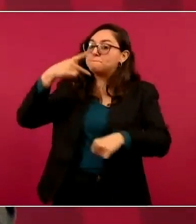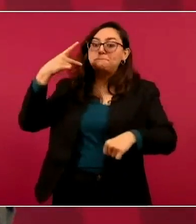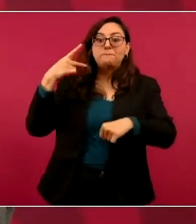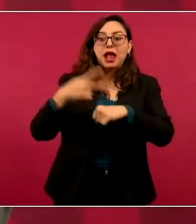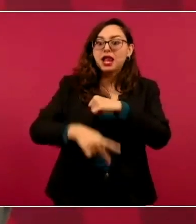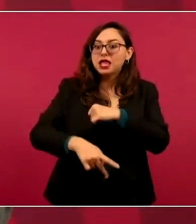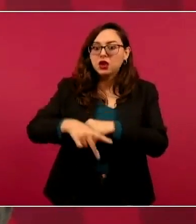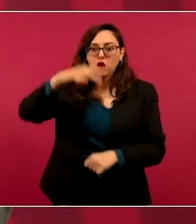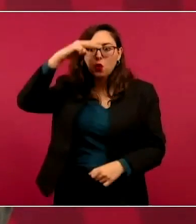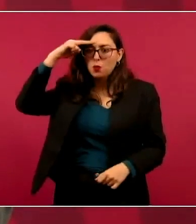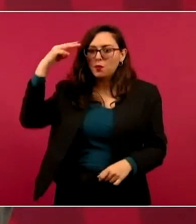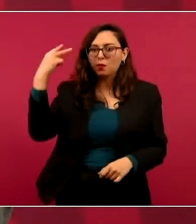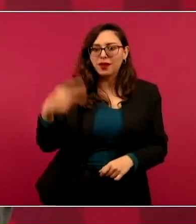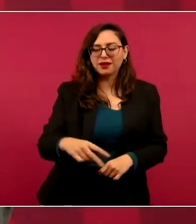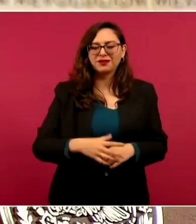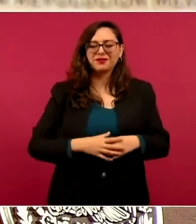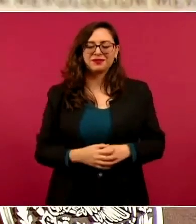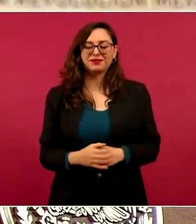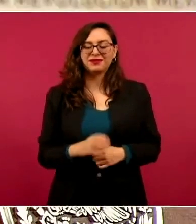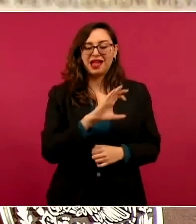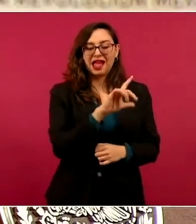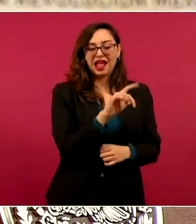papá,